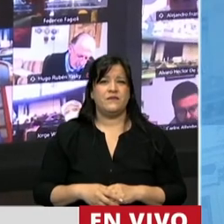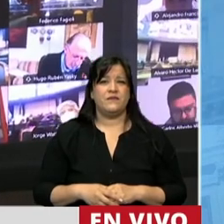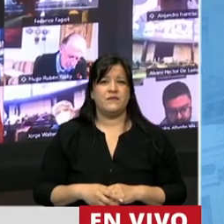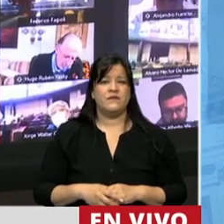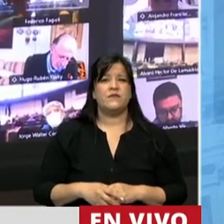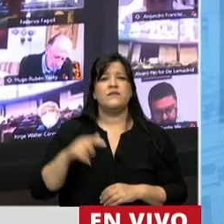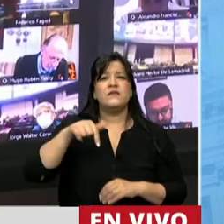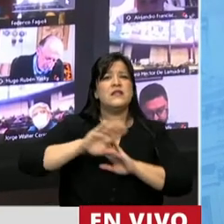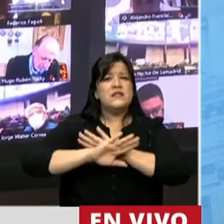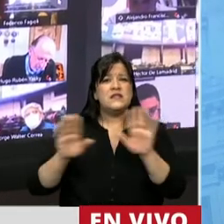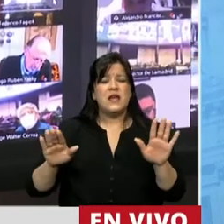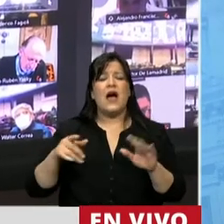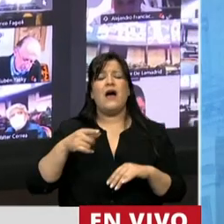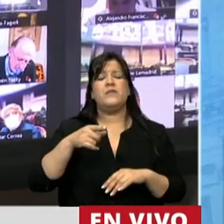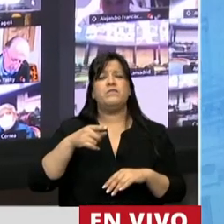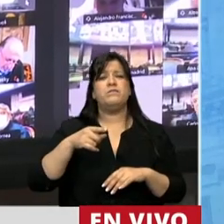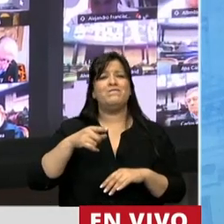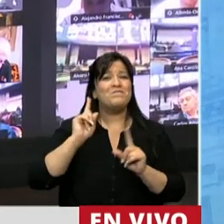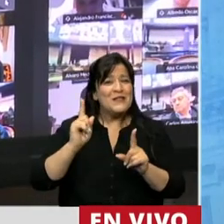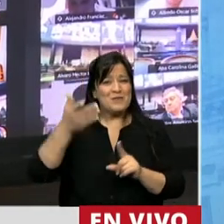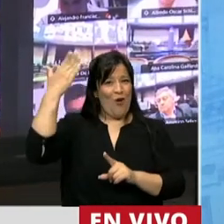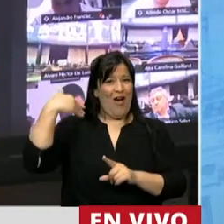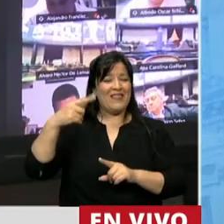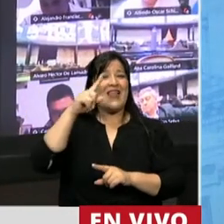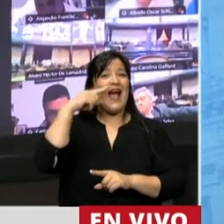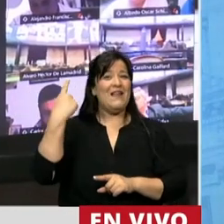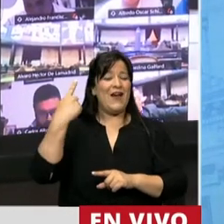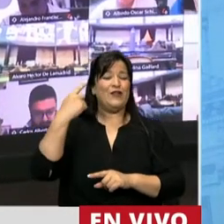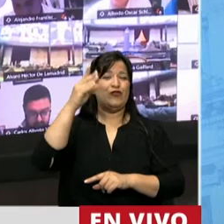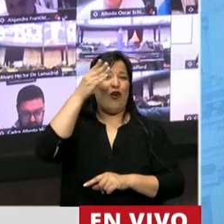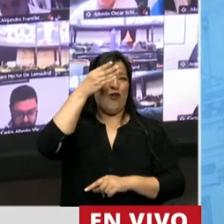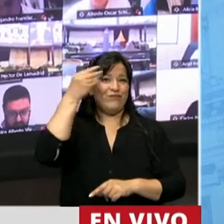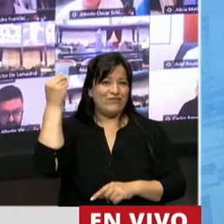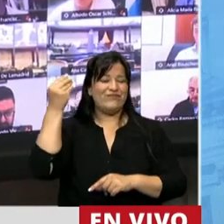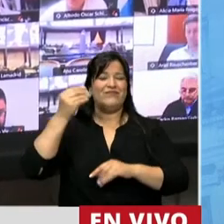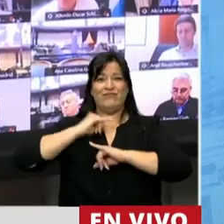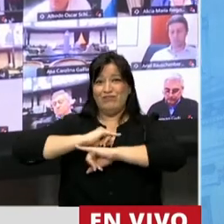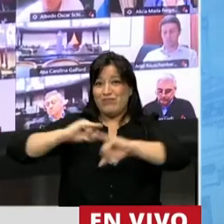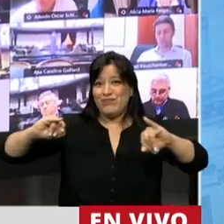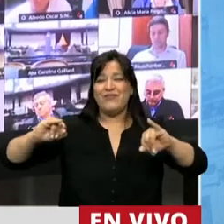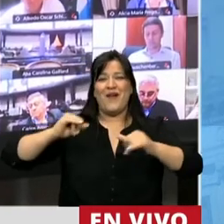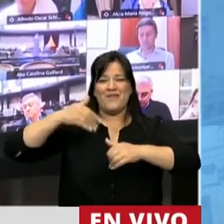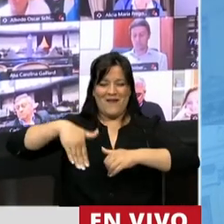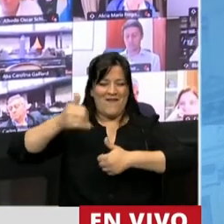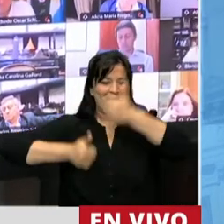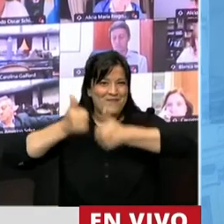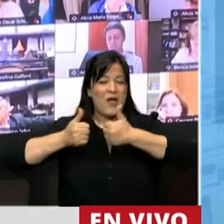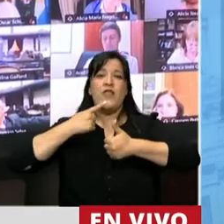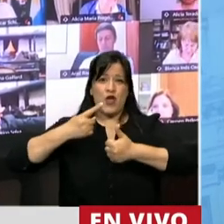cumple acá una de las premisas de la campaña del Presidente y de la Presidenta. No vamos a resolver